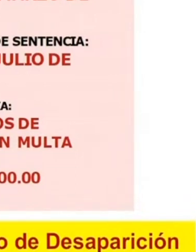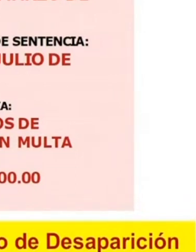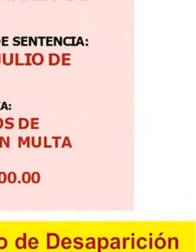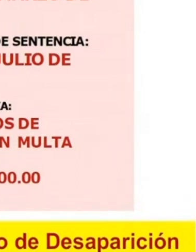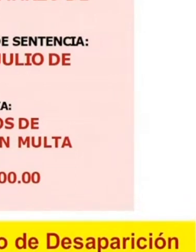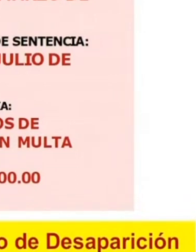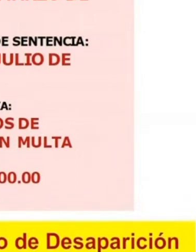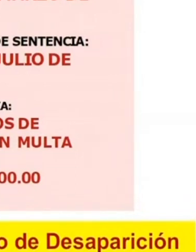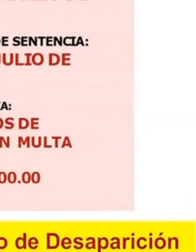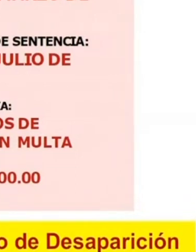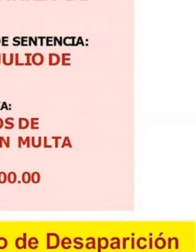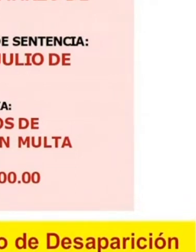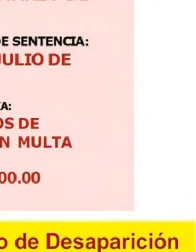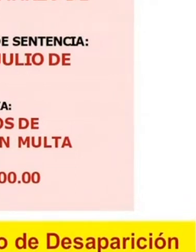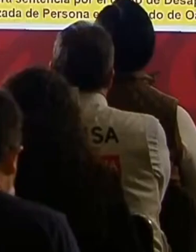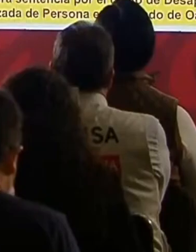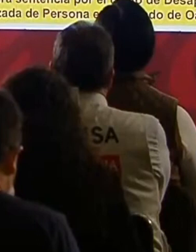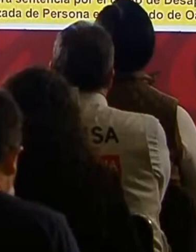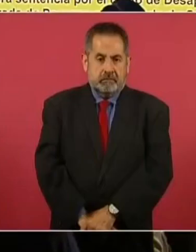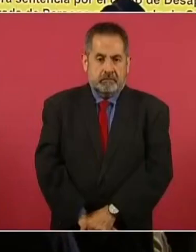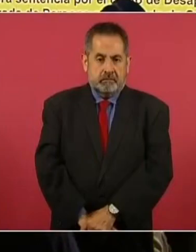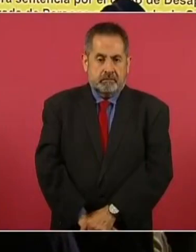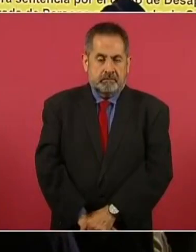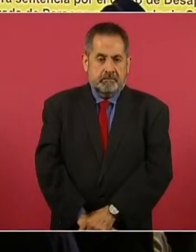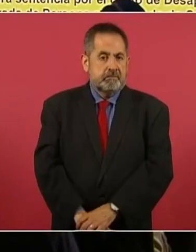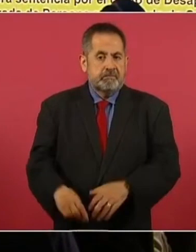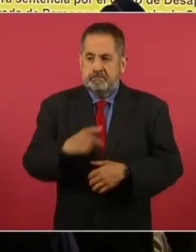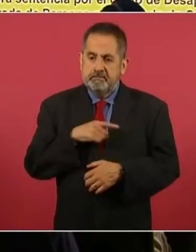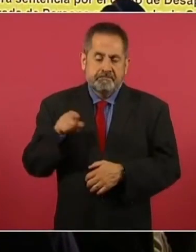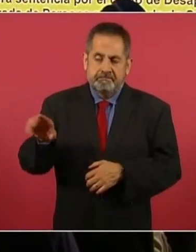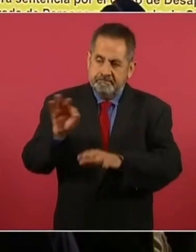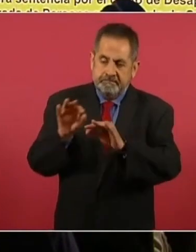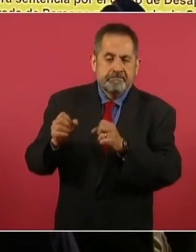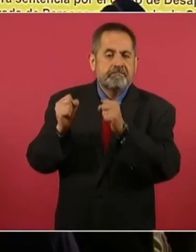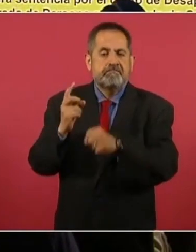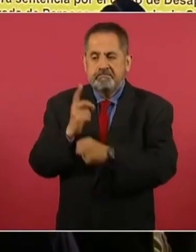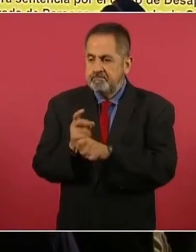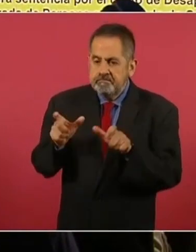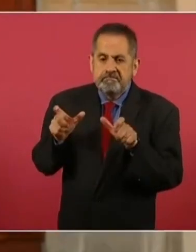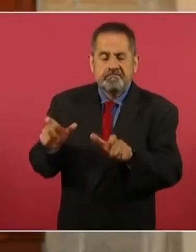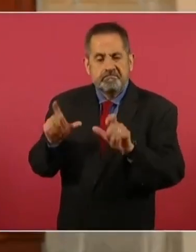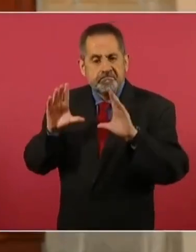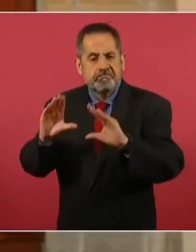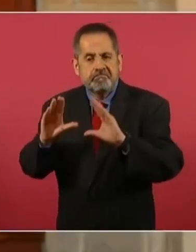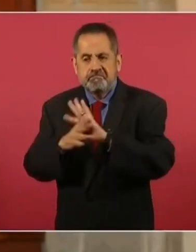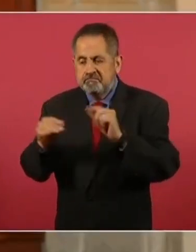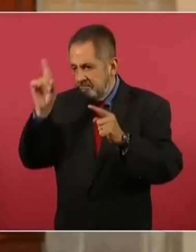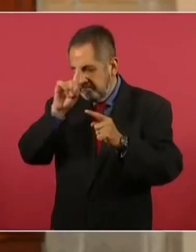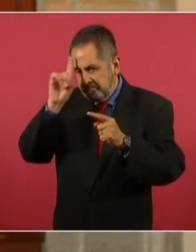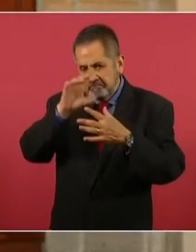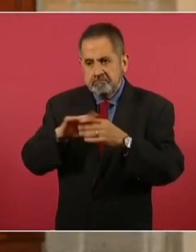también reforzar la capacitación para las fuerzas de seguridad en el tema del uso de la